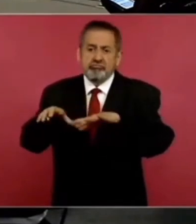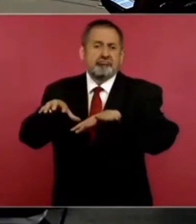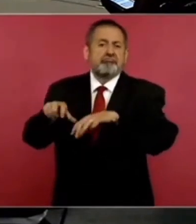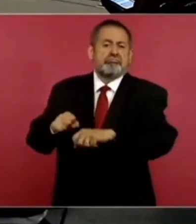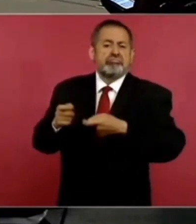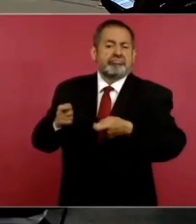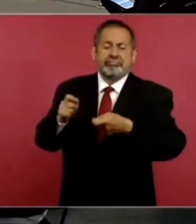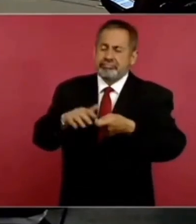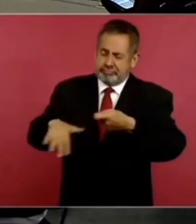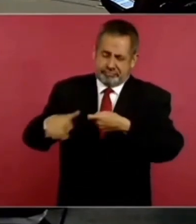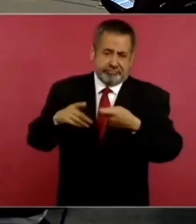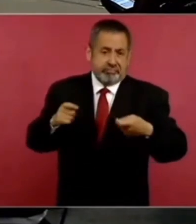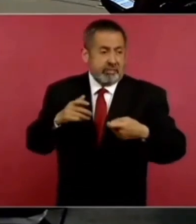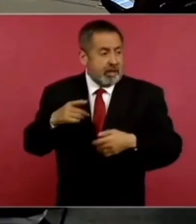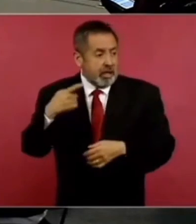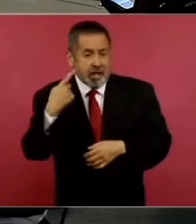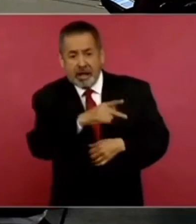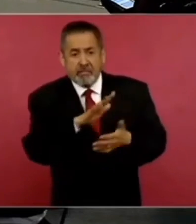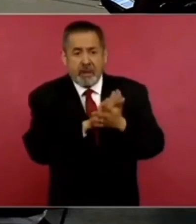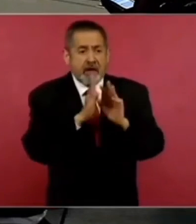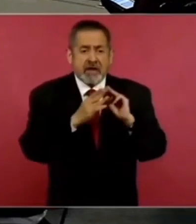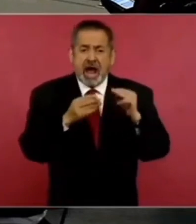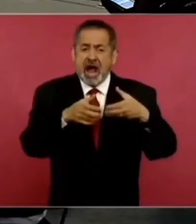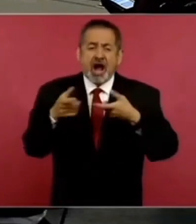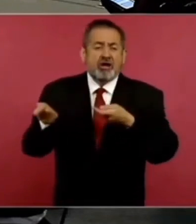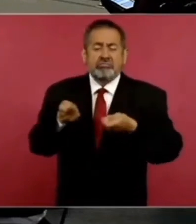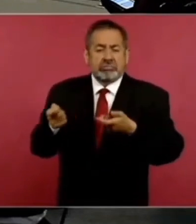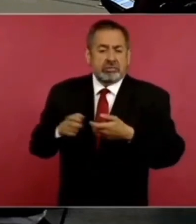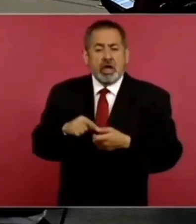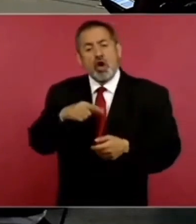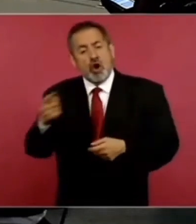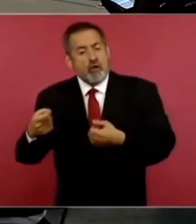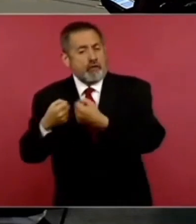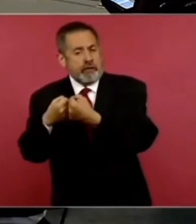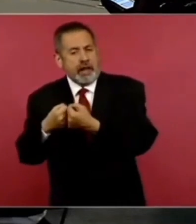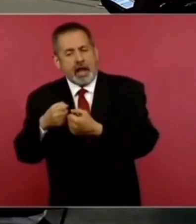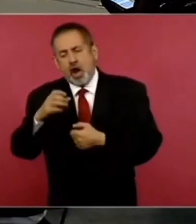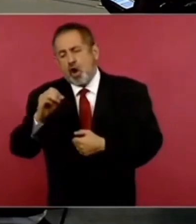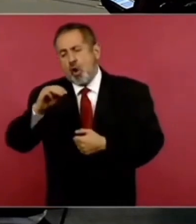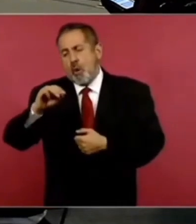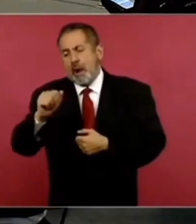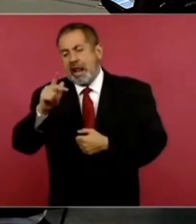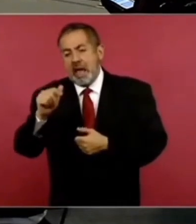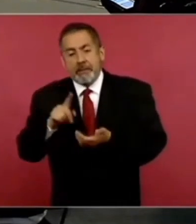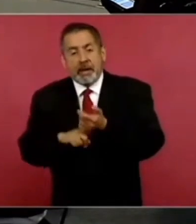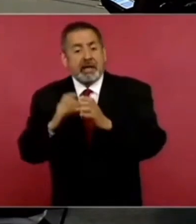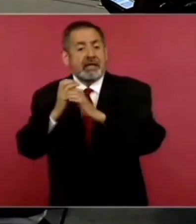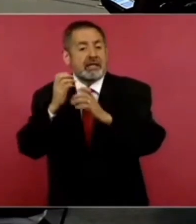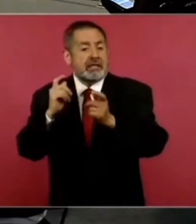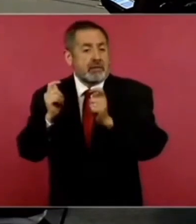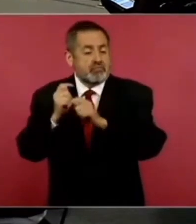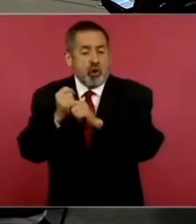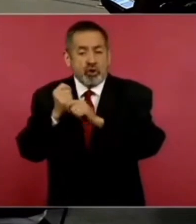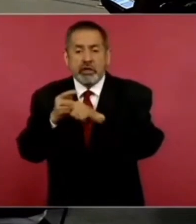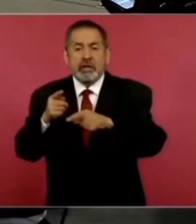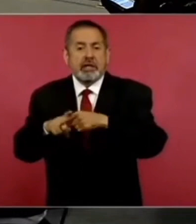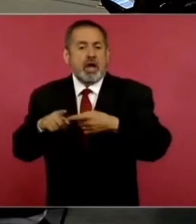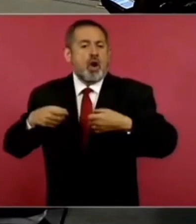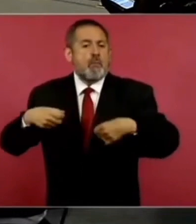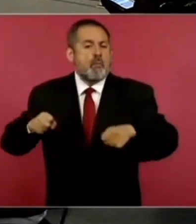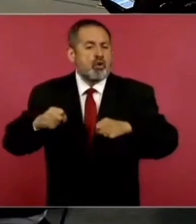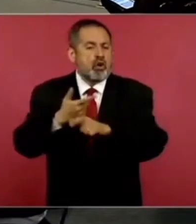la zona altos. Acá en Frontera Comalapa hicieron lo mismo. Son los transportes públicos, las